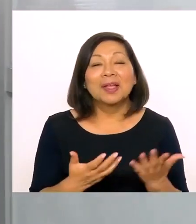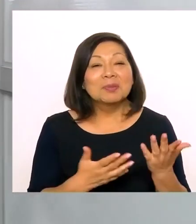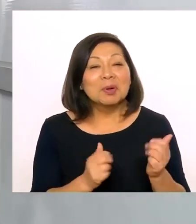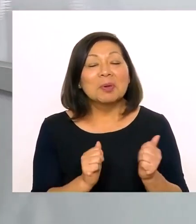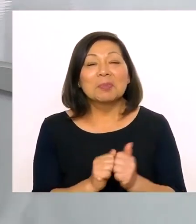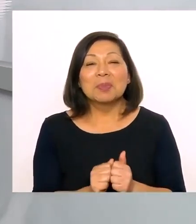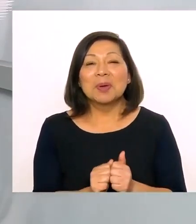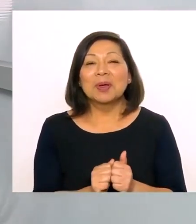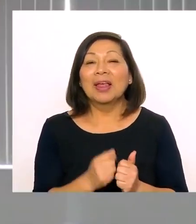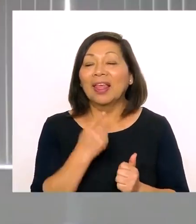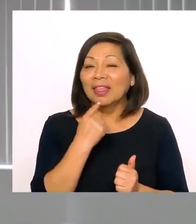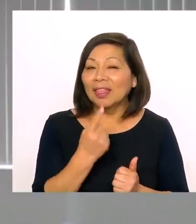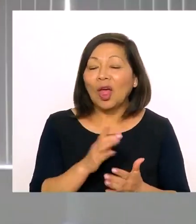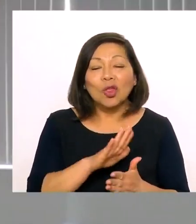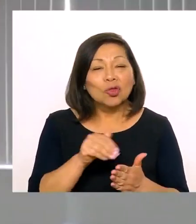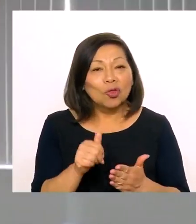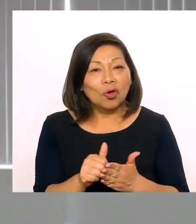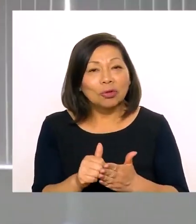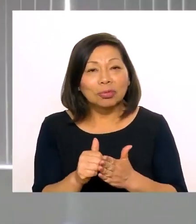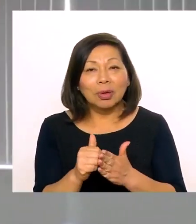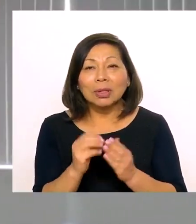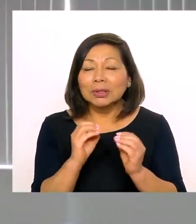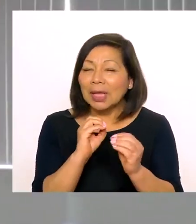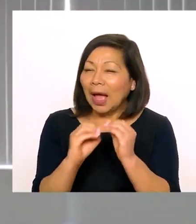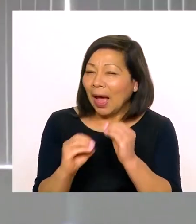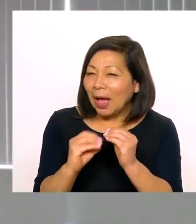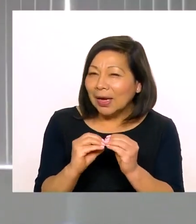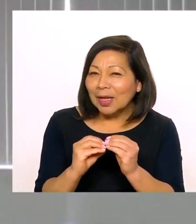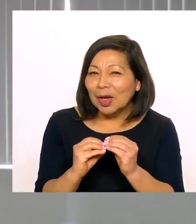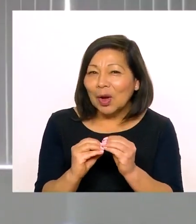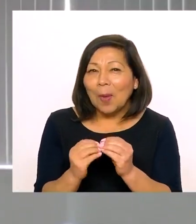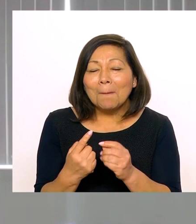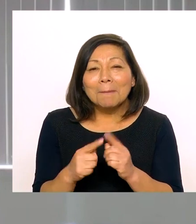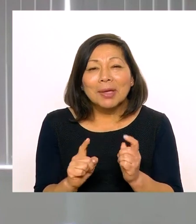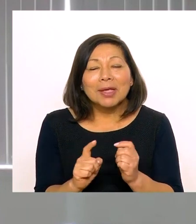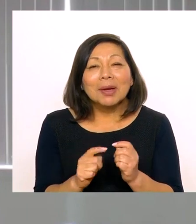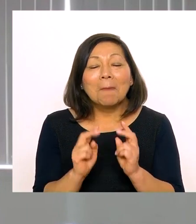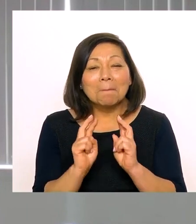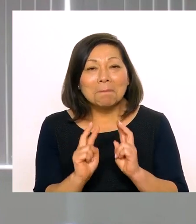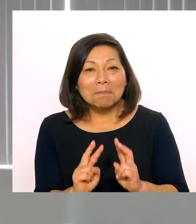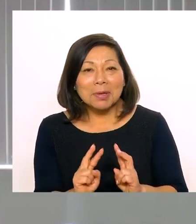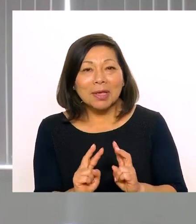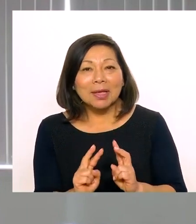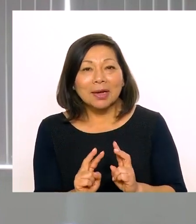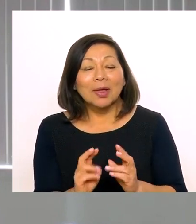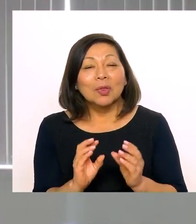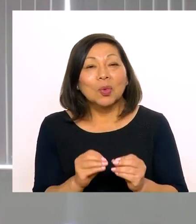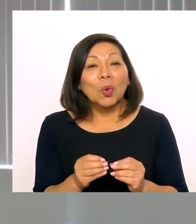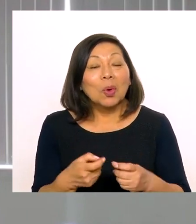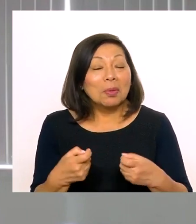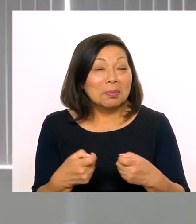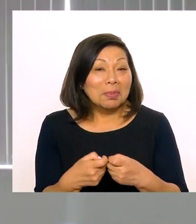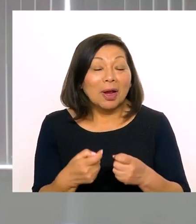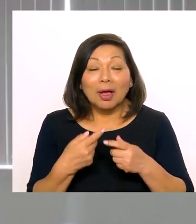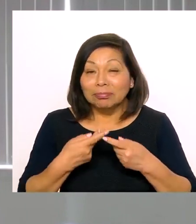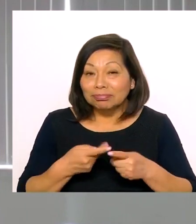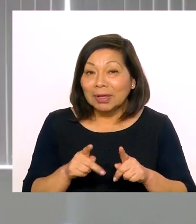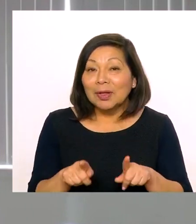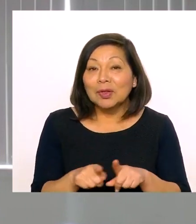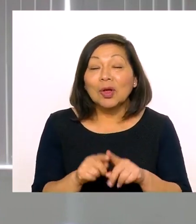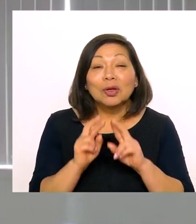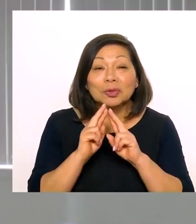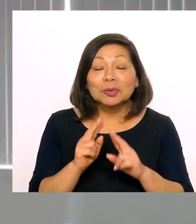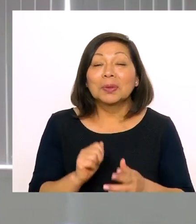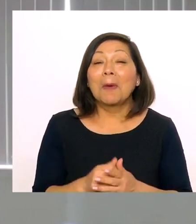otros sectores. Así que esperamos, como te repito, hacer toda esta reingeniería y con la buena visibilidad,